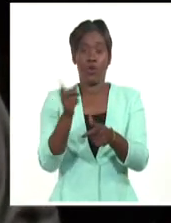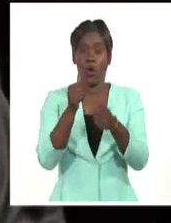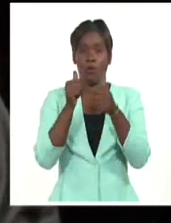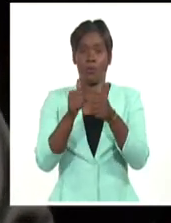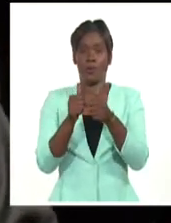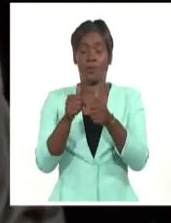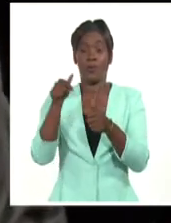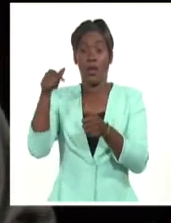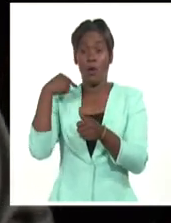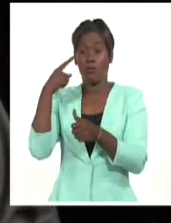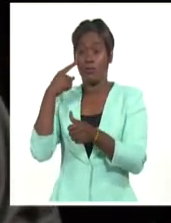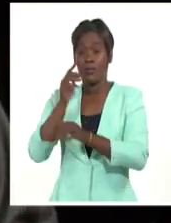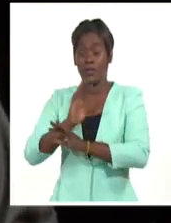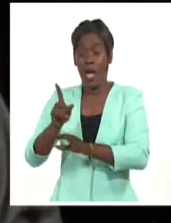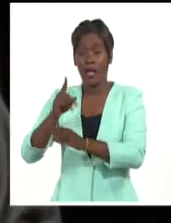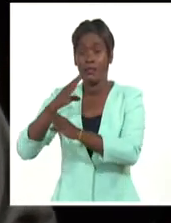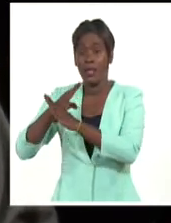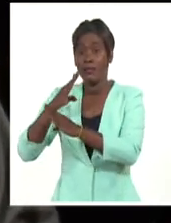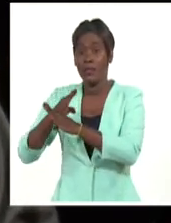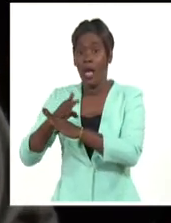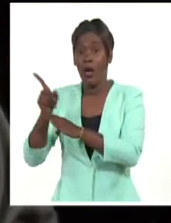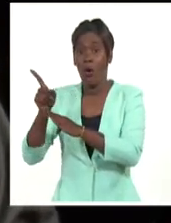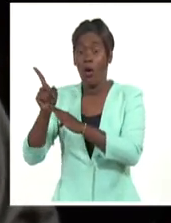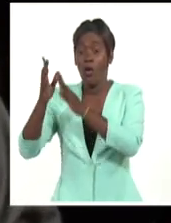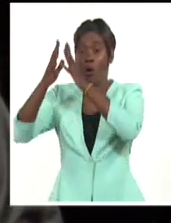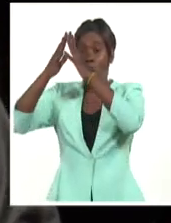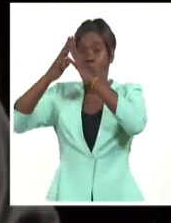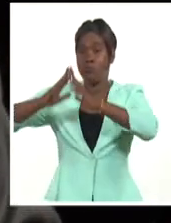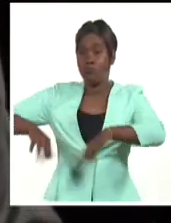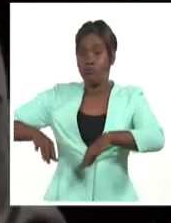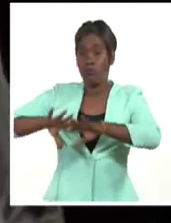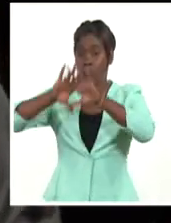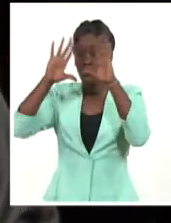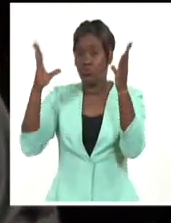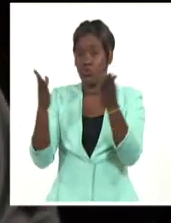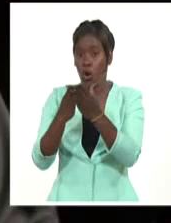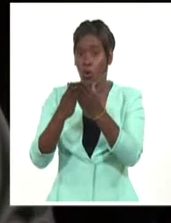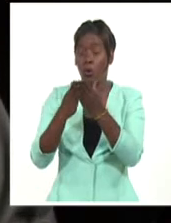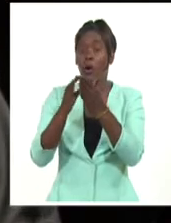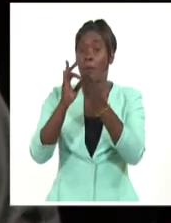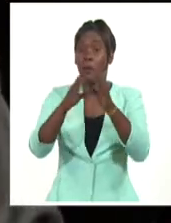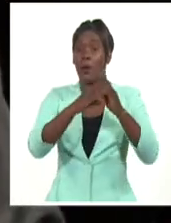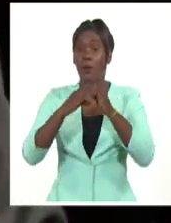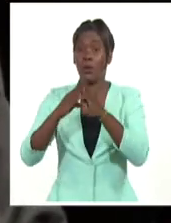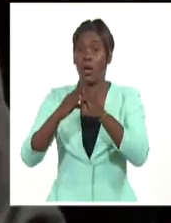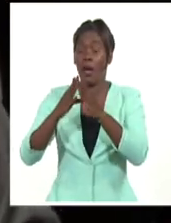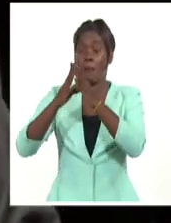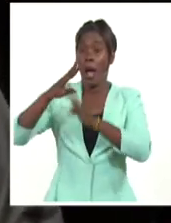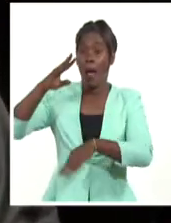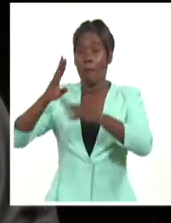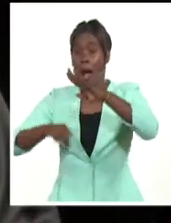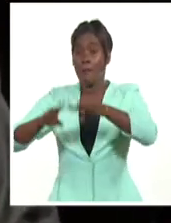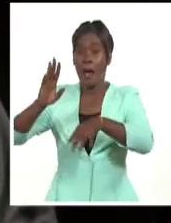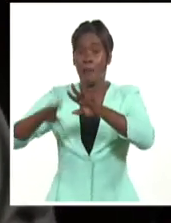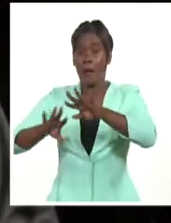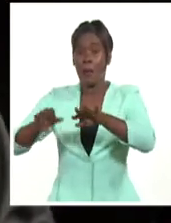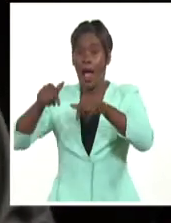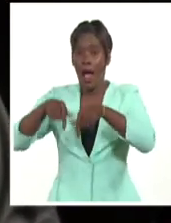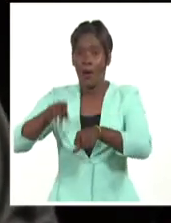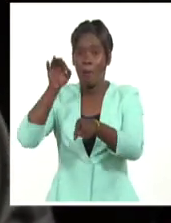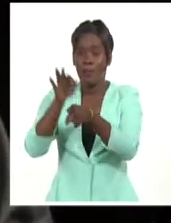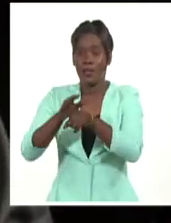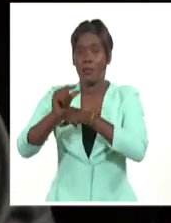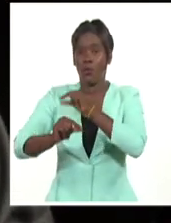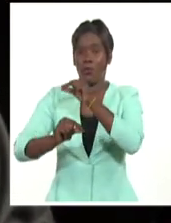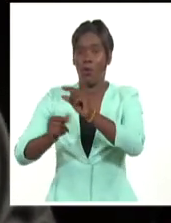y a ver el levantamiento de las casas. Y le han aprobado una, algunas casas, una, otras dos, tres, pero en todas las